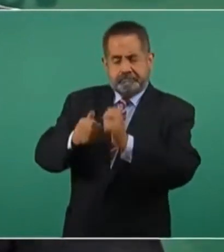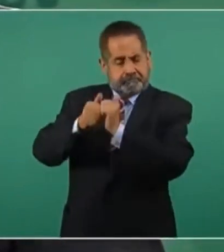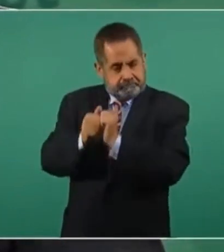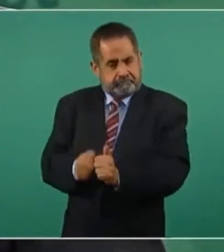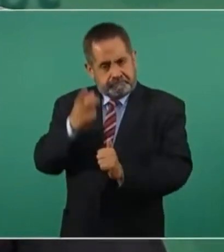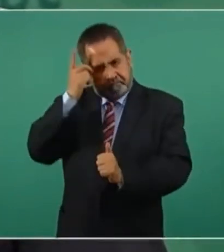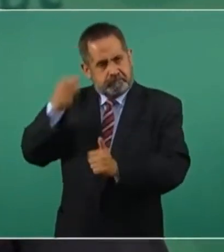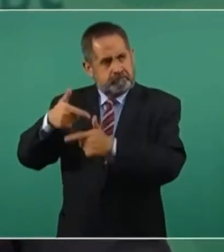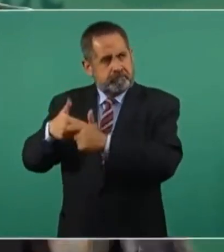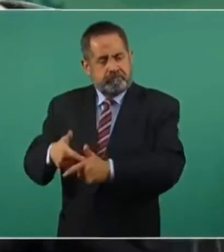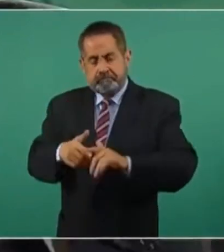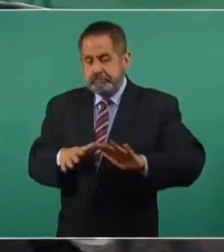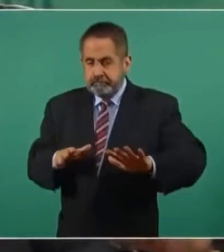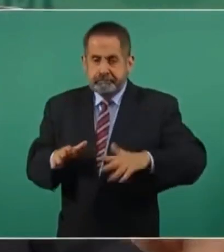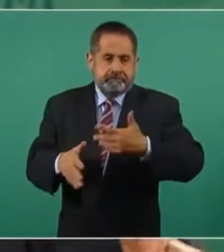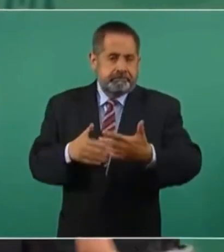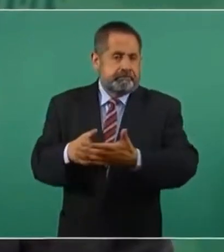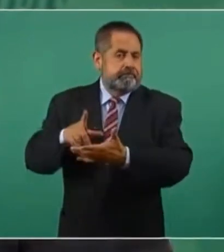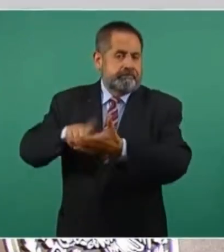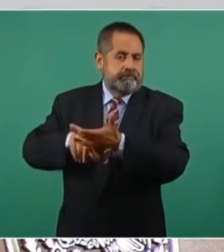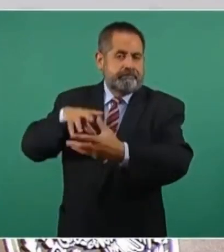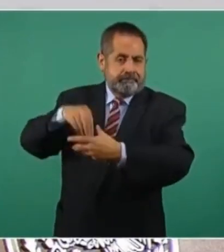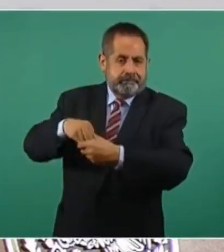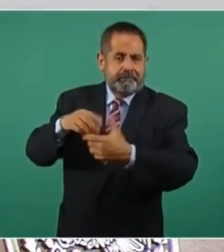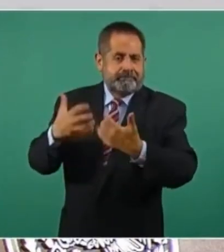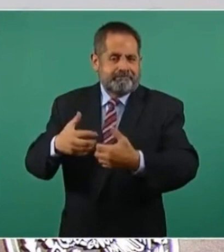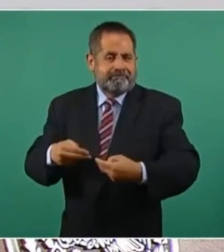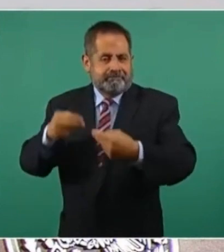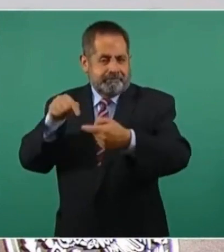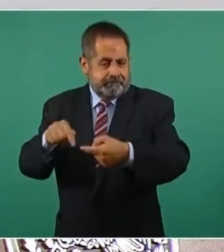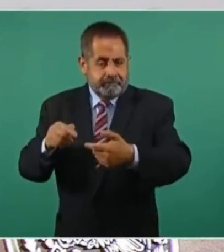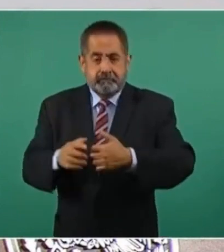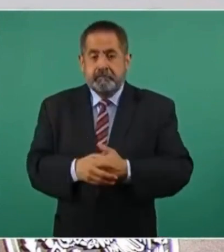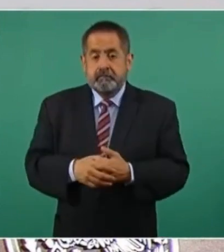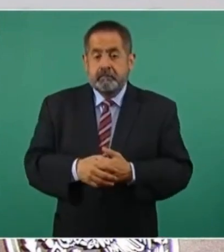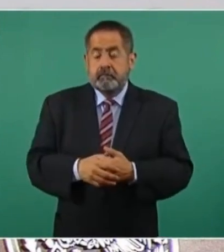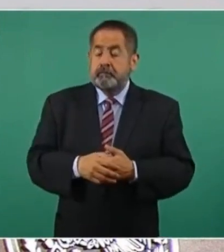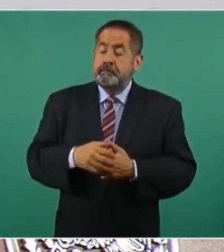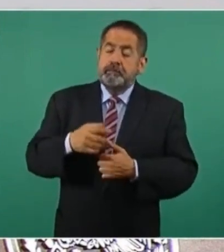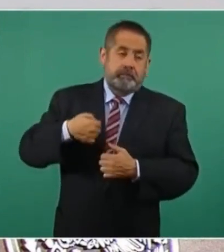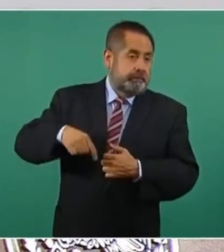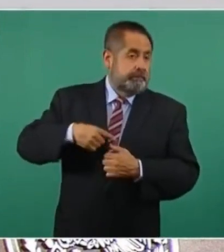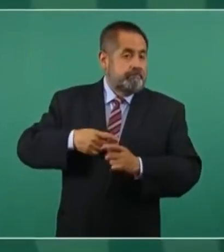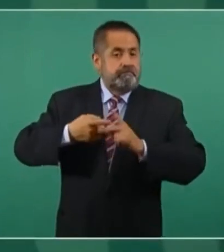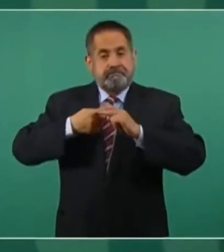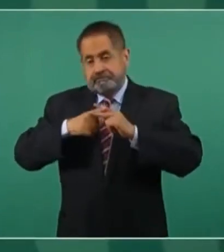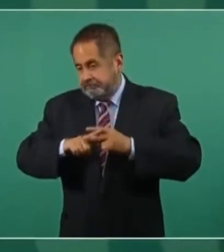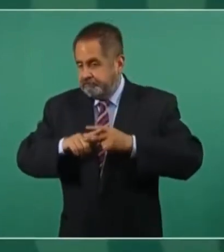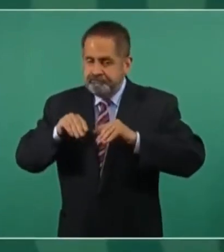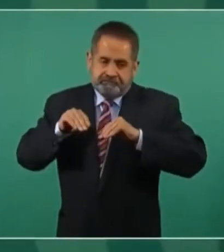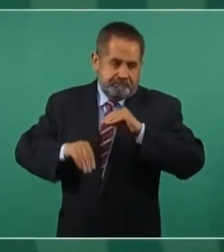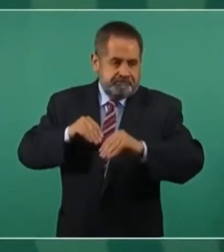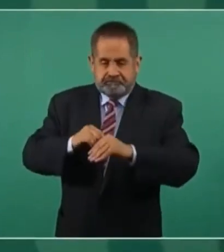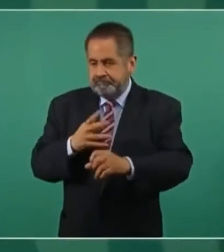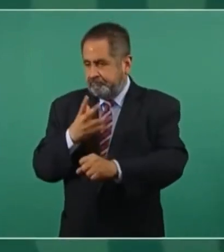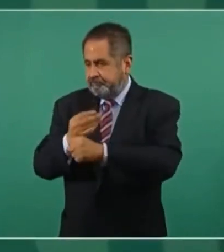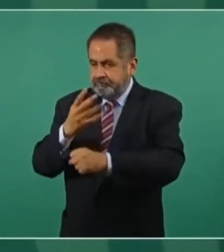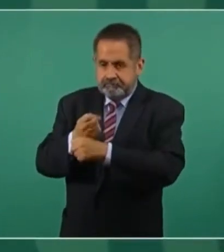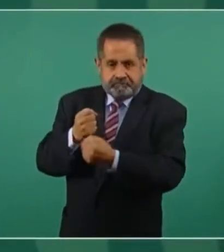de las refinerías y comenzamos a rehabilitarlas,